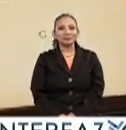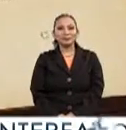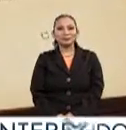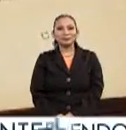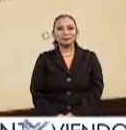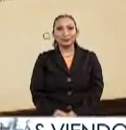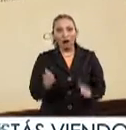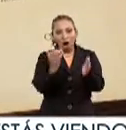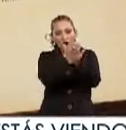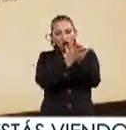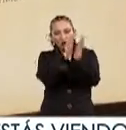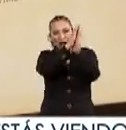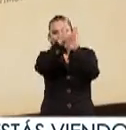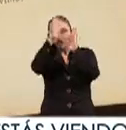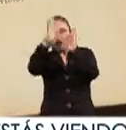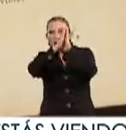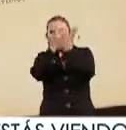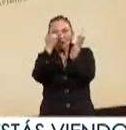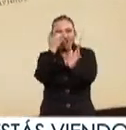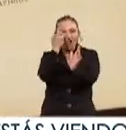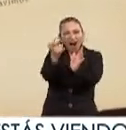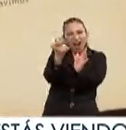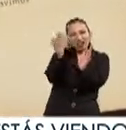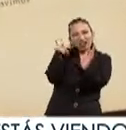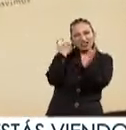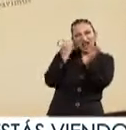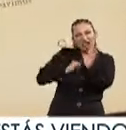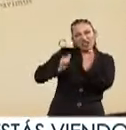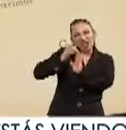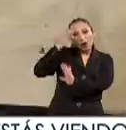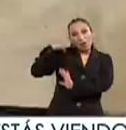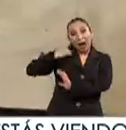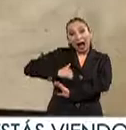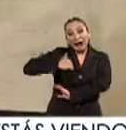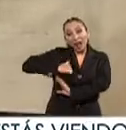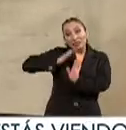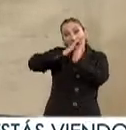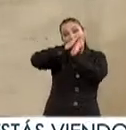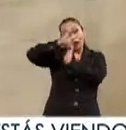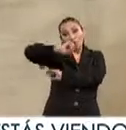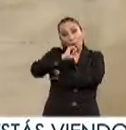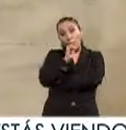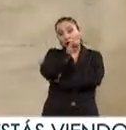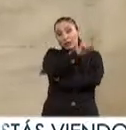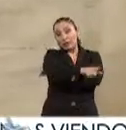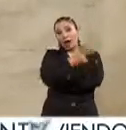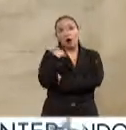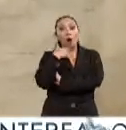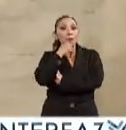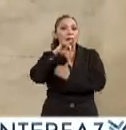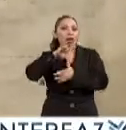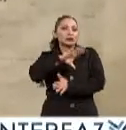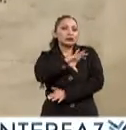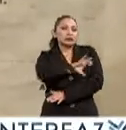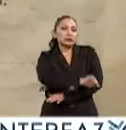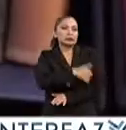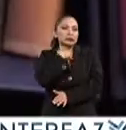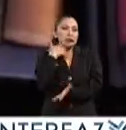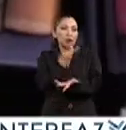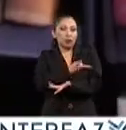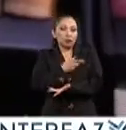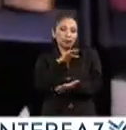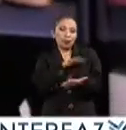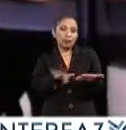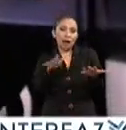La colección de libros raros y antiguos más grande de Canadá está resguardada por un latino apasionado de las letras.